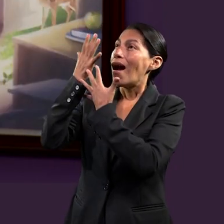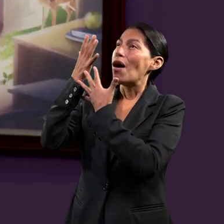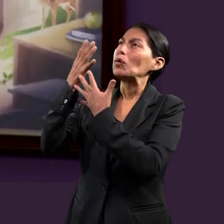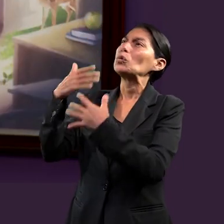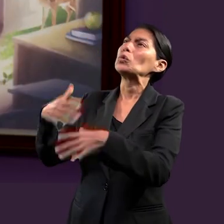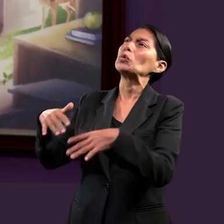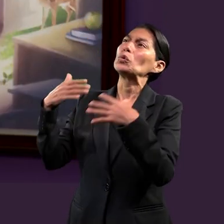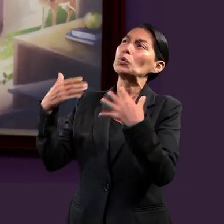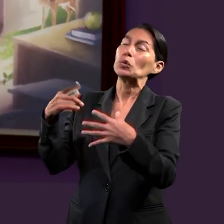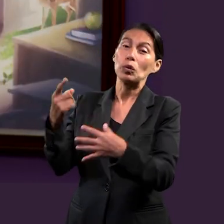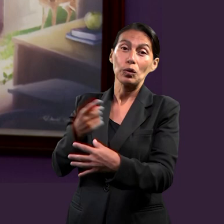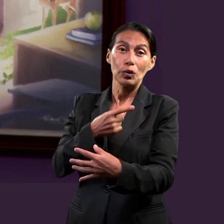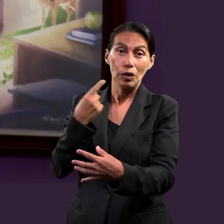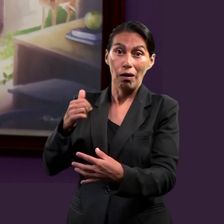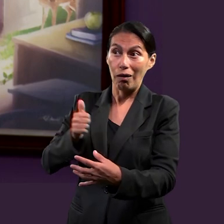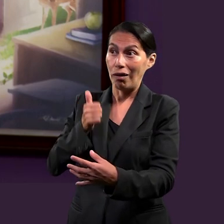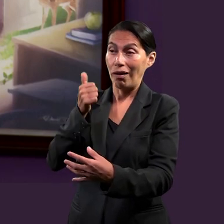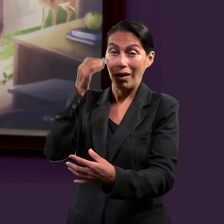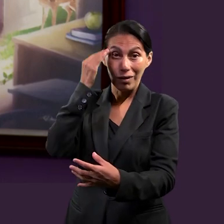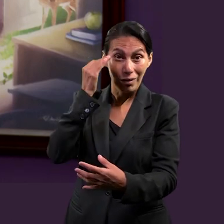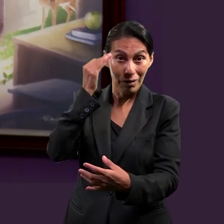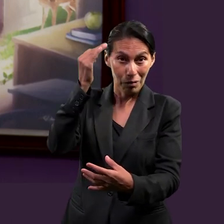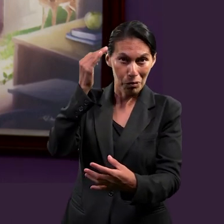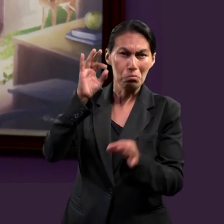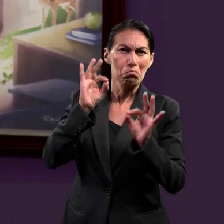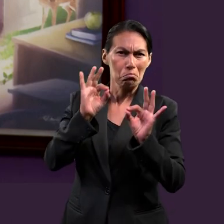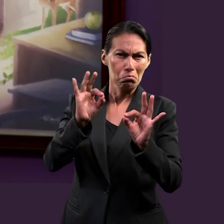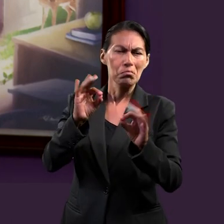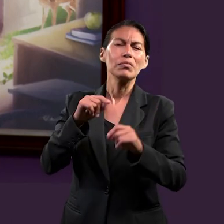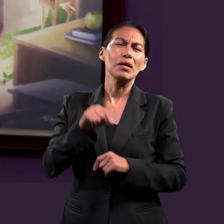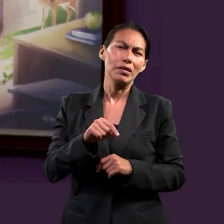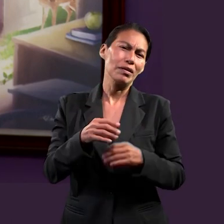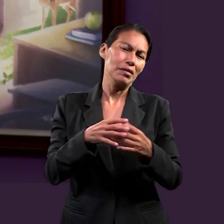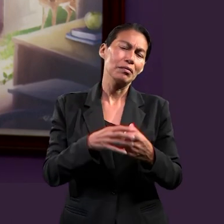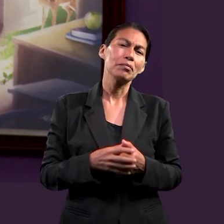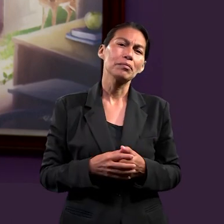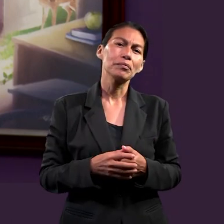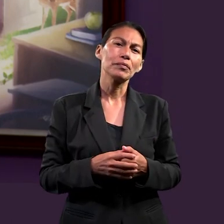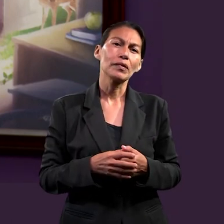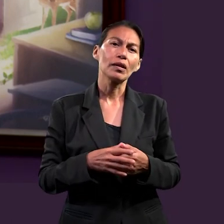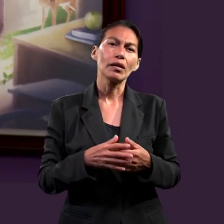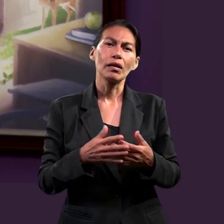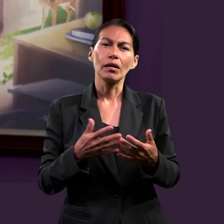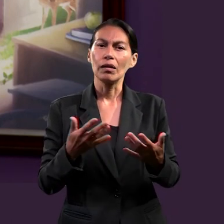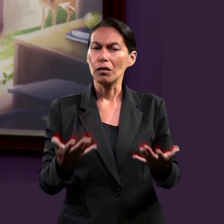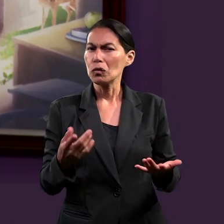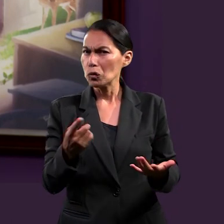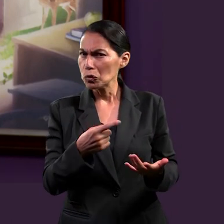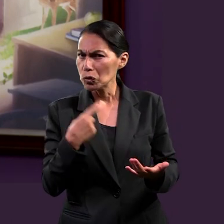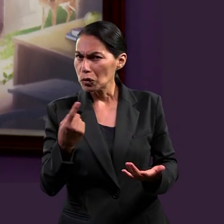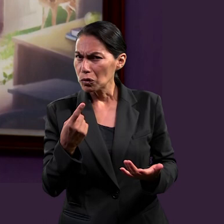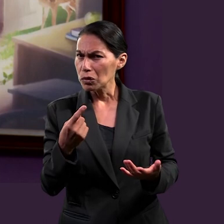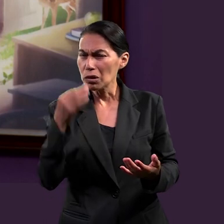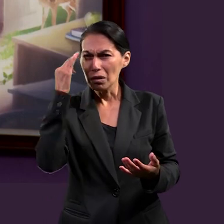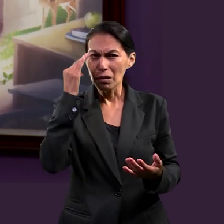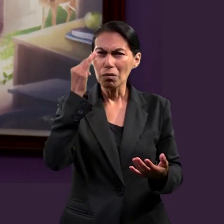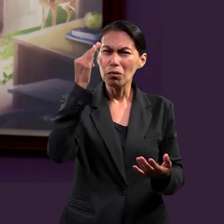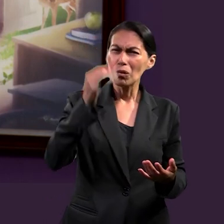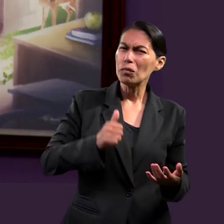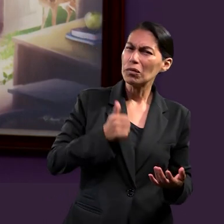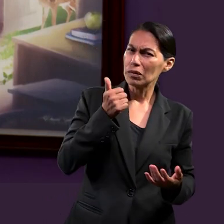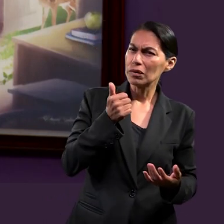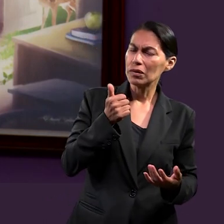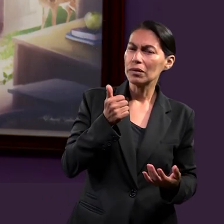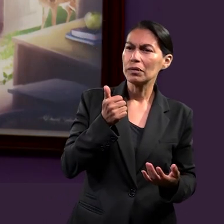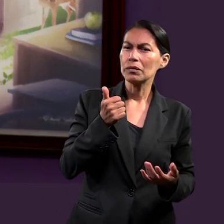realmente podemos aprovechar bien nuestro tiempo, ¿cierto? Aquí en la tierra. Y una manera en la que podemos aprovechar